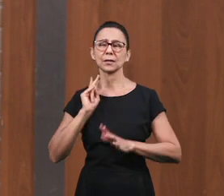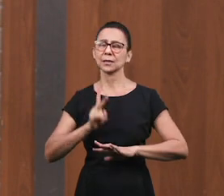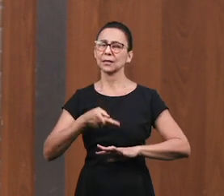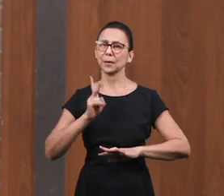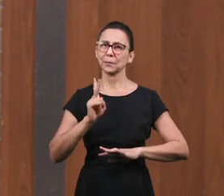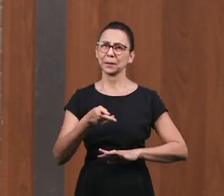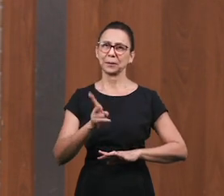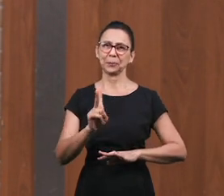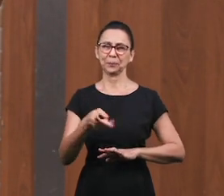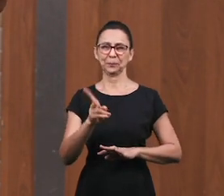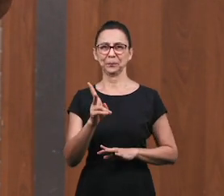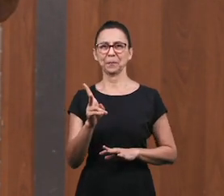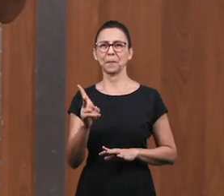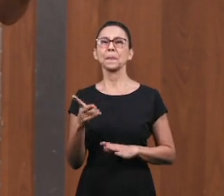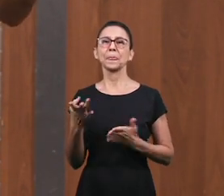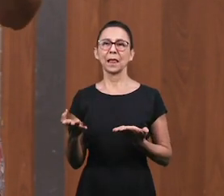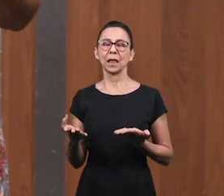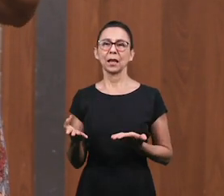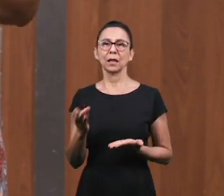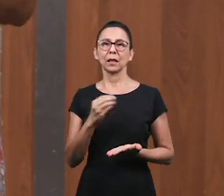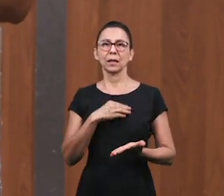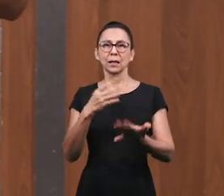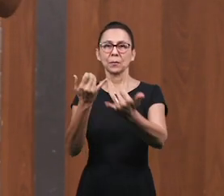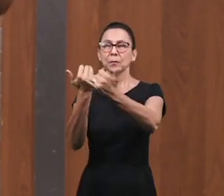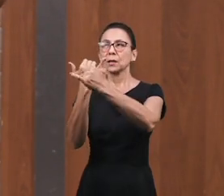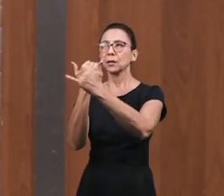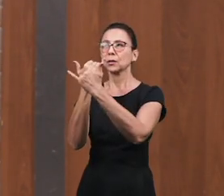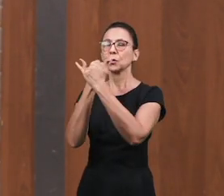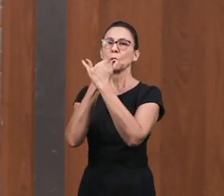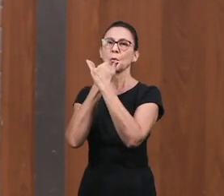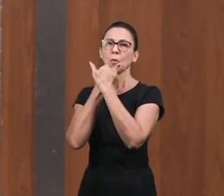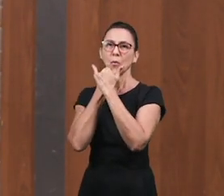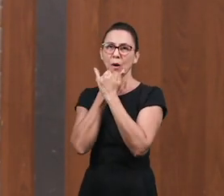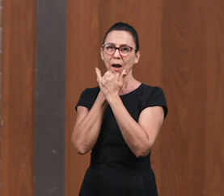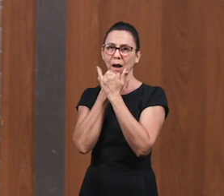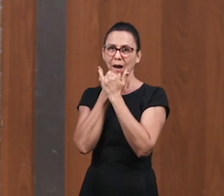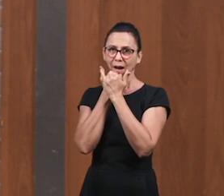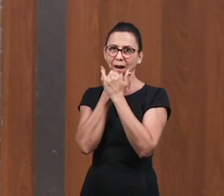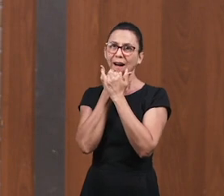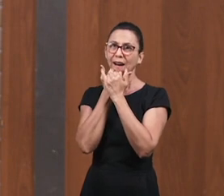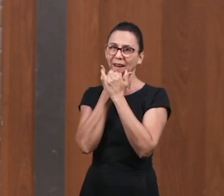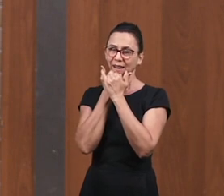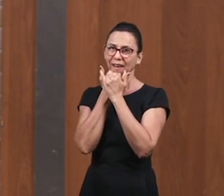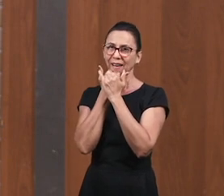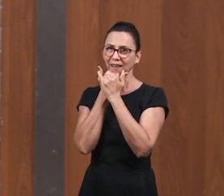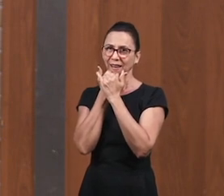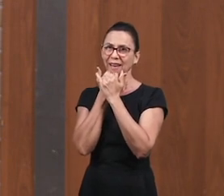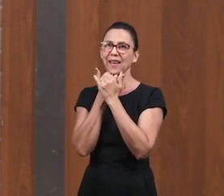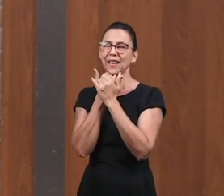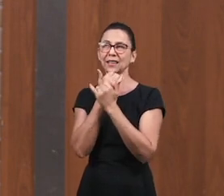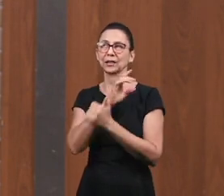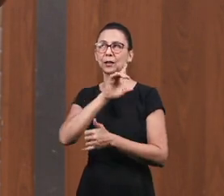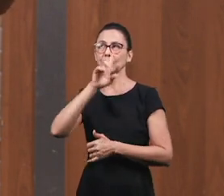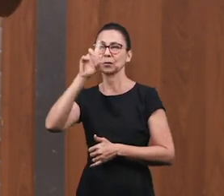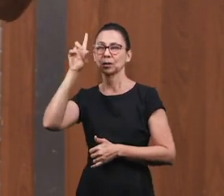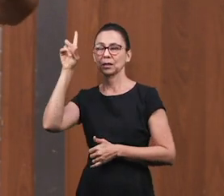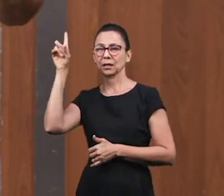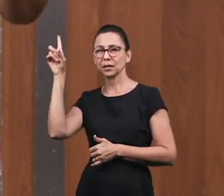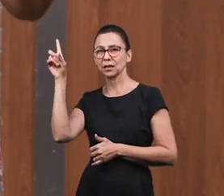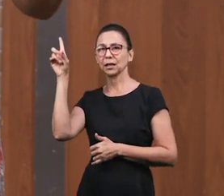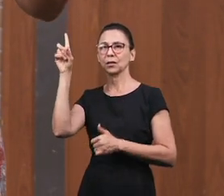Para Que Así Podemos Tener Perdón De Nuestros Pecados Los Beneficios Que Tenemos Cuando Nosotros Nos